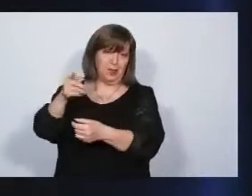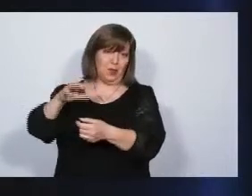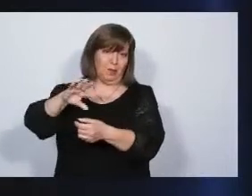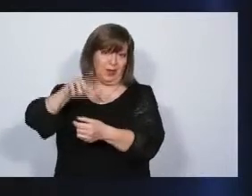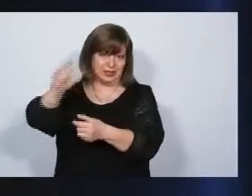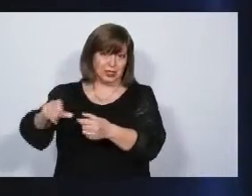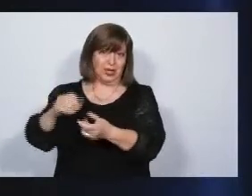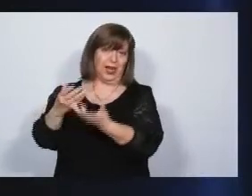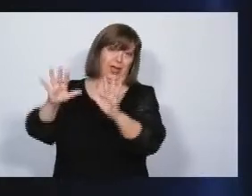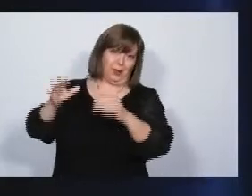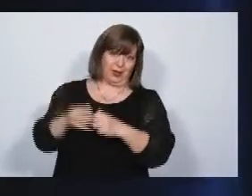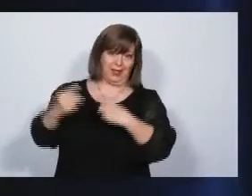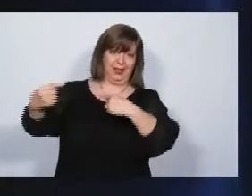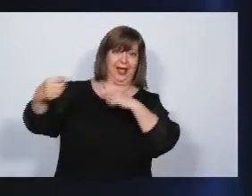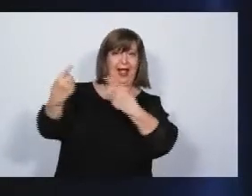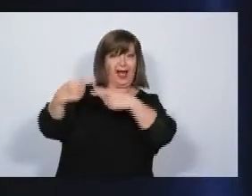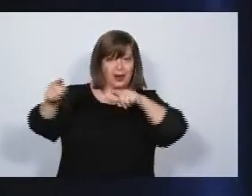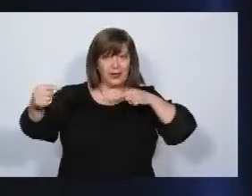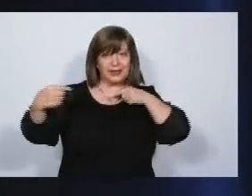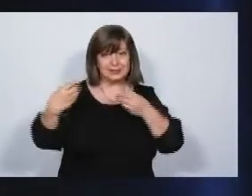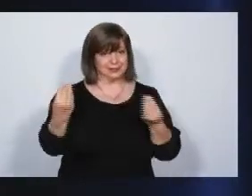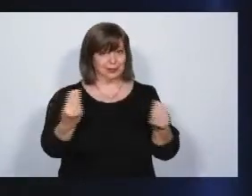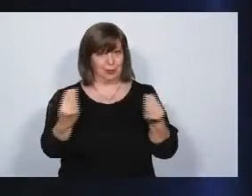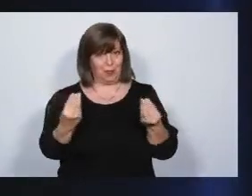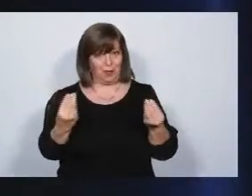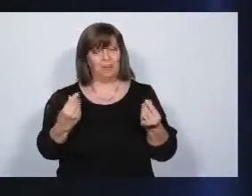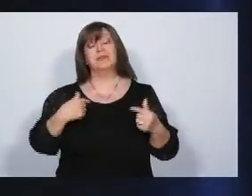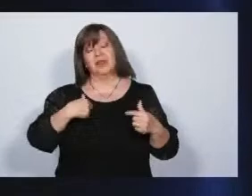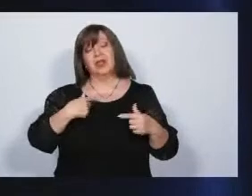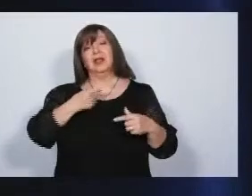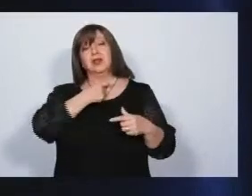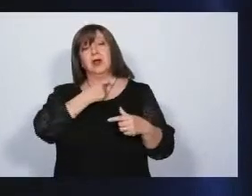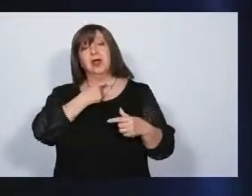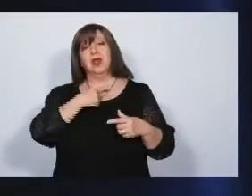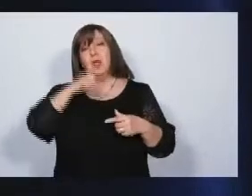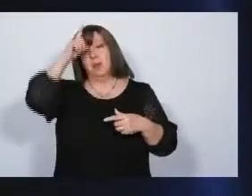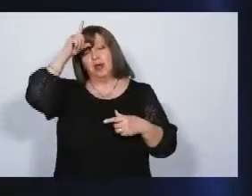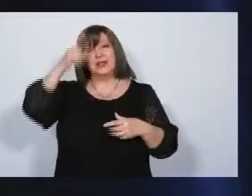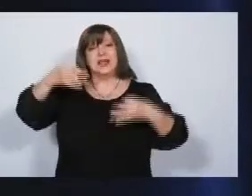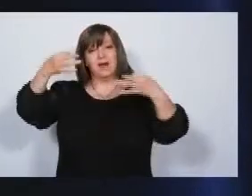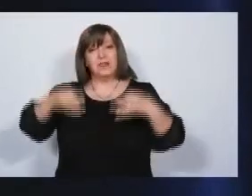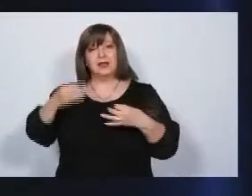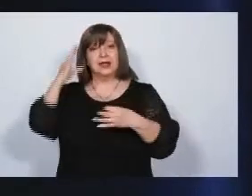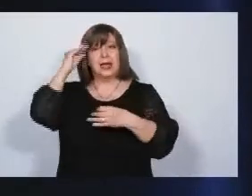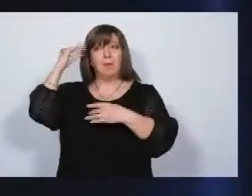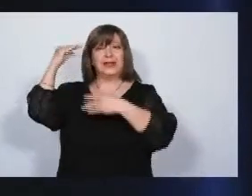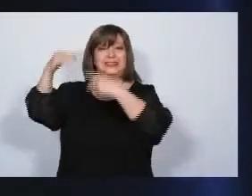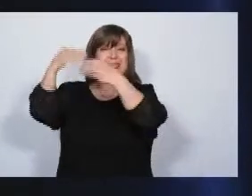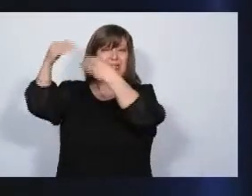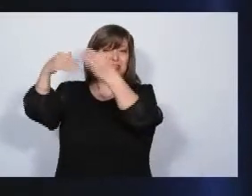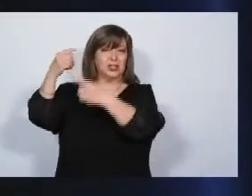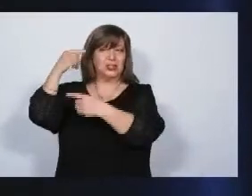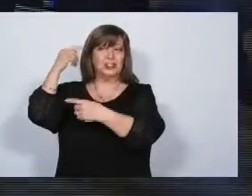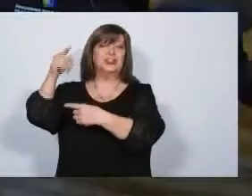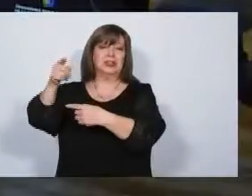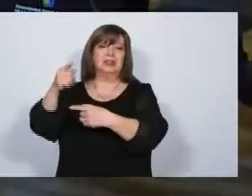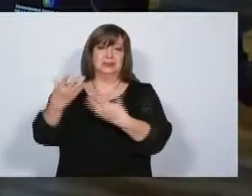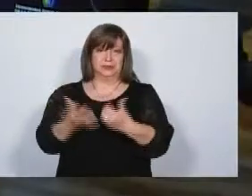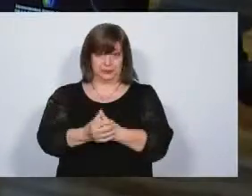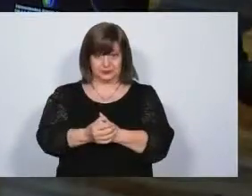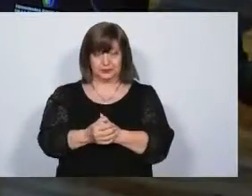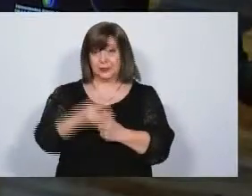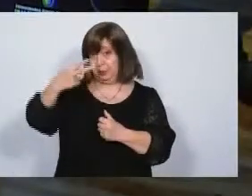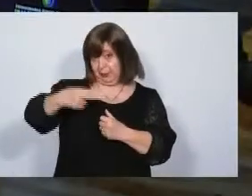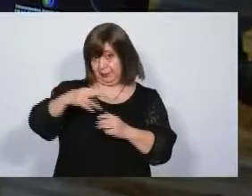independiente y va a haber una fuerza de seguridad conducida por un policía capacitado y con vocación. Gracias,